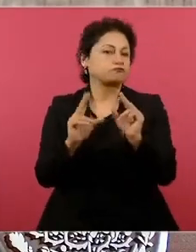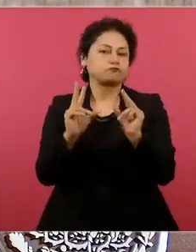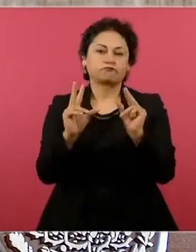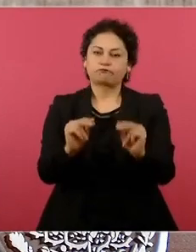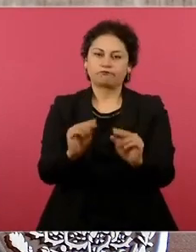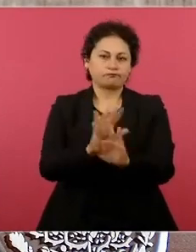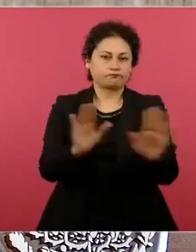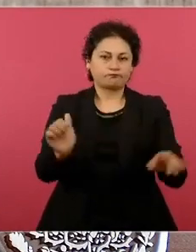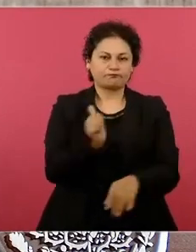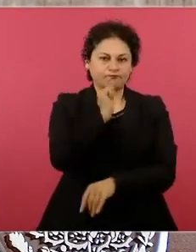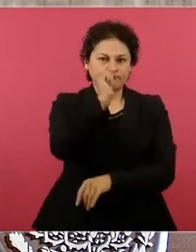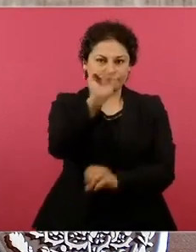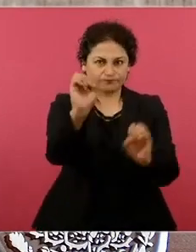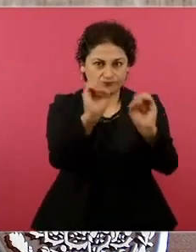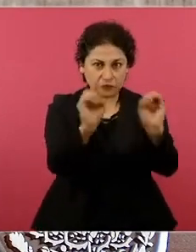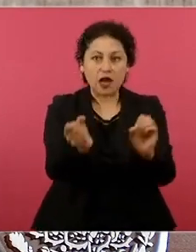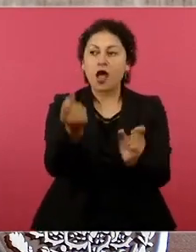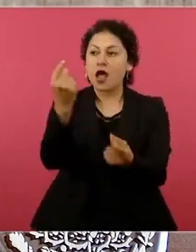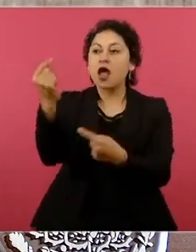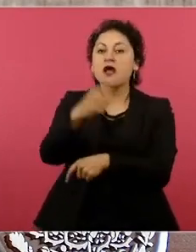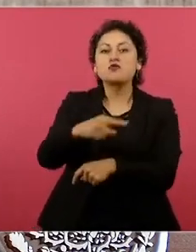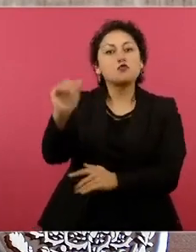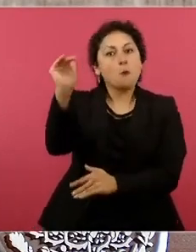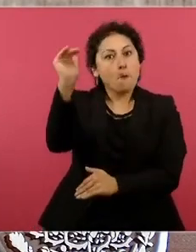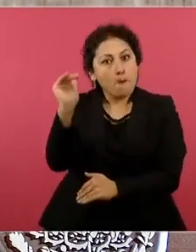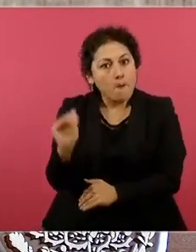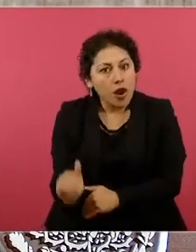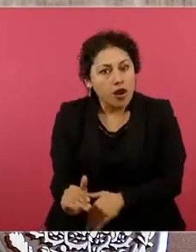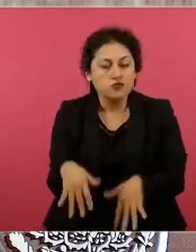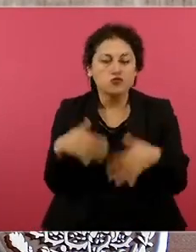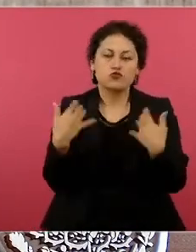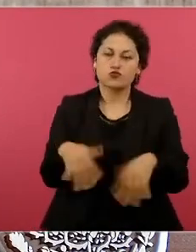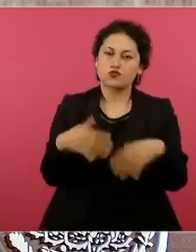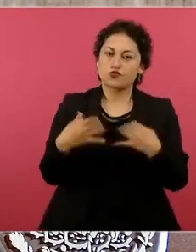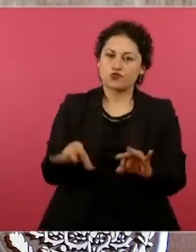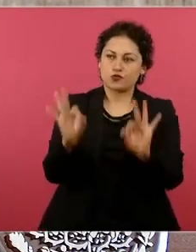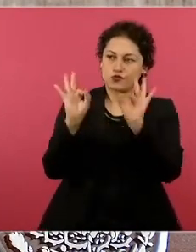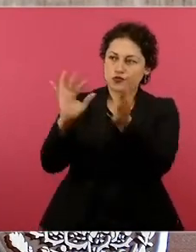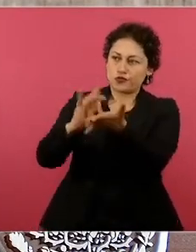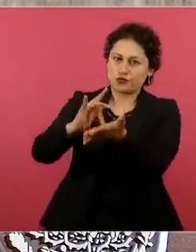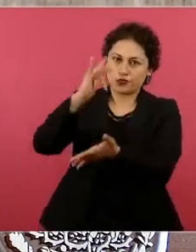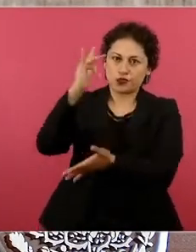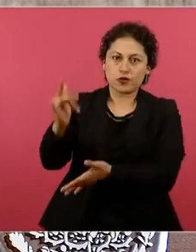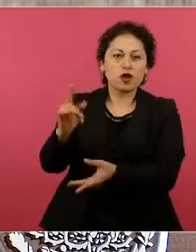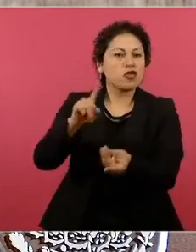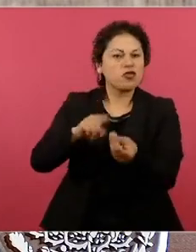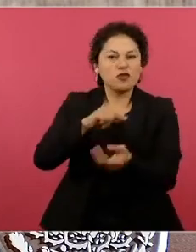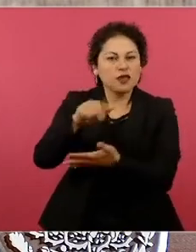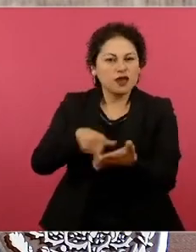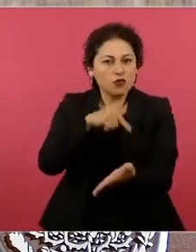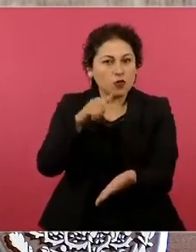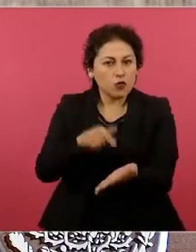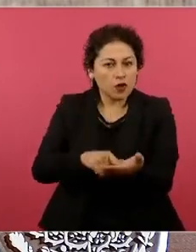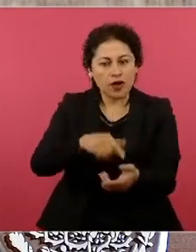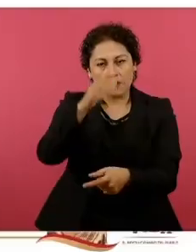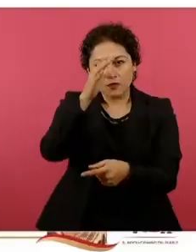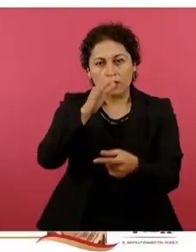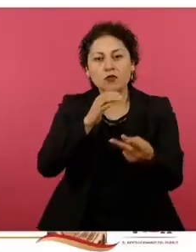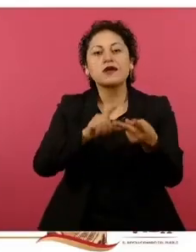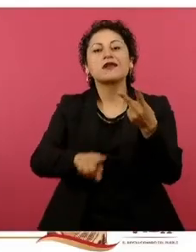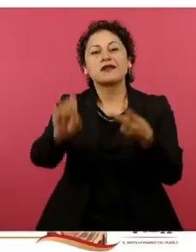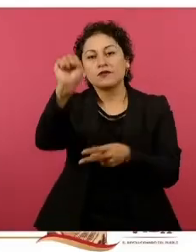afortunadamente aliados de los consumidores que estuvieron por abajo de ese precio máximo en estados como Coahuila, San Luis